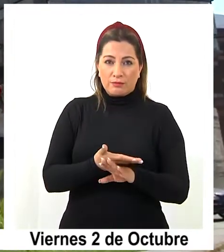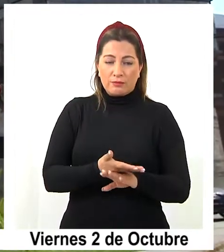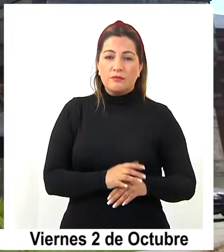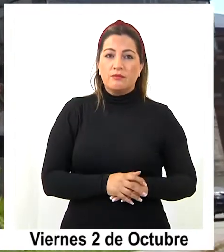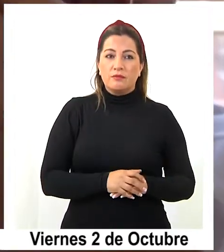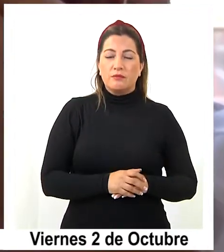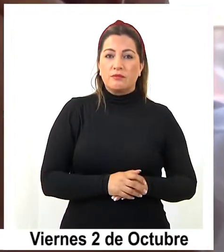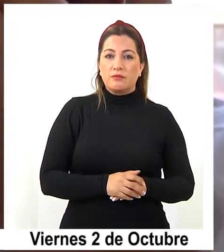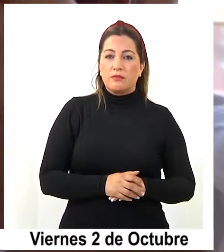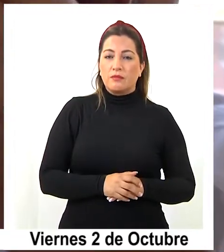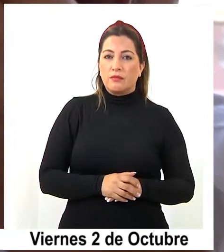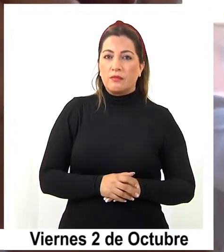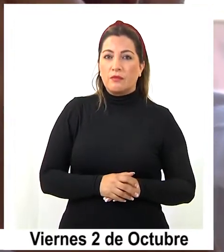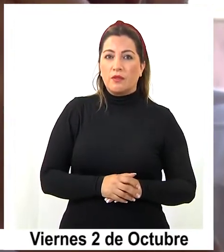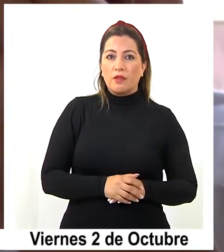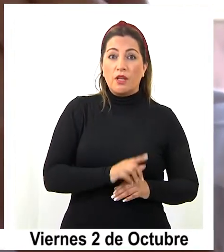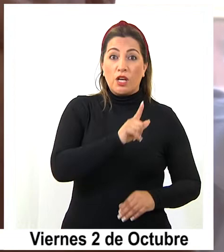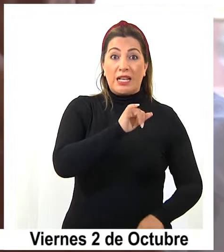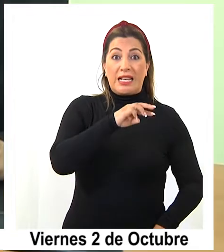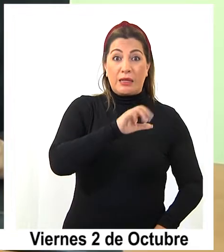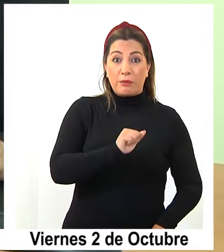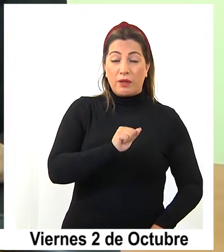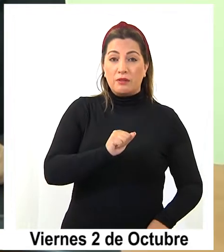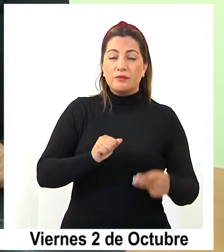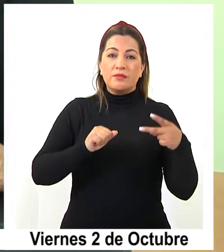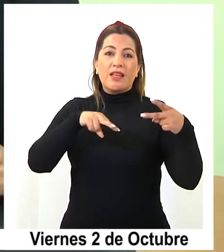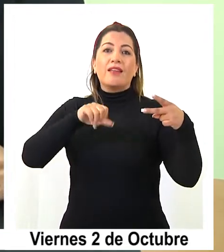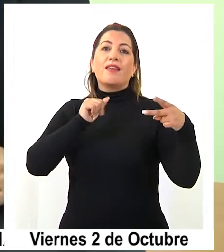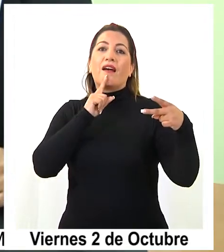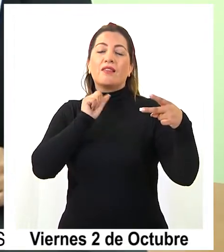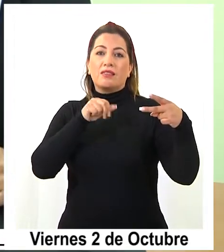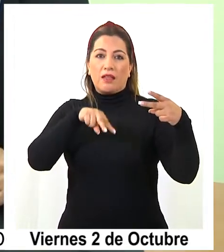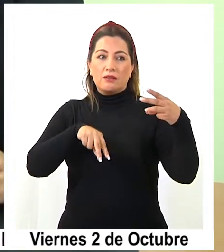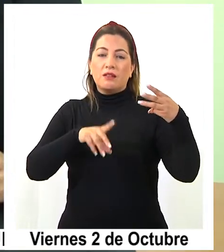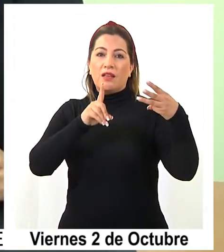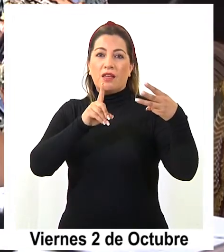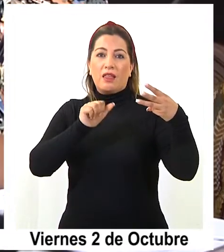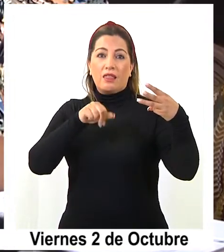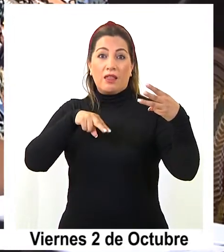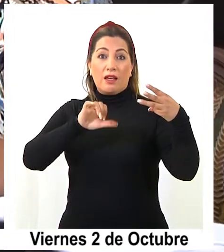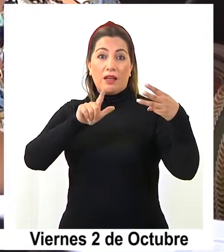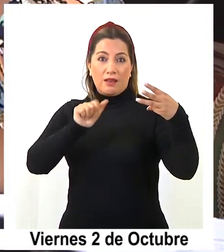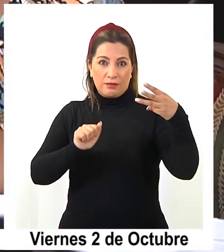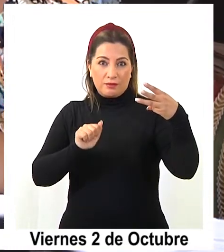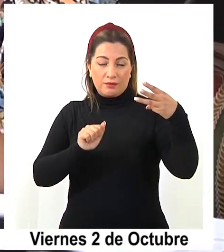componiéndolas Juan Lima Montero, Natán Olivos y Daniela Solari.